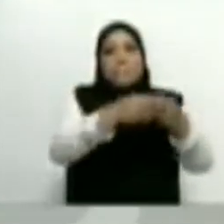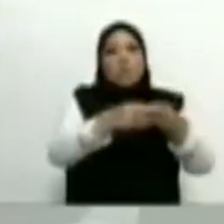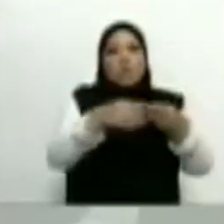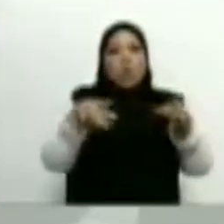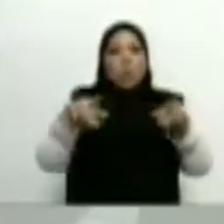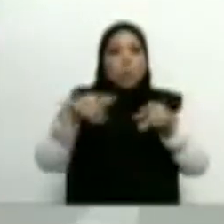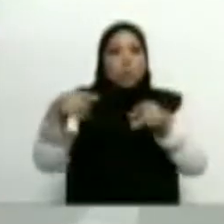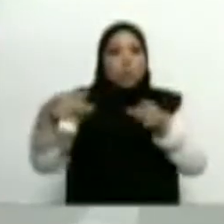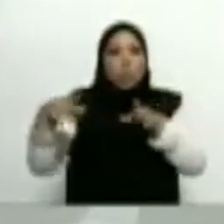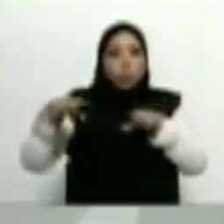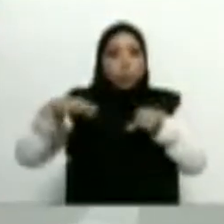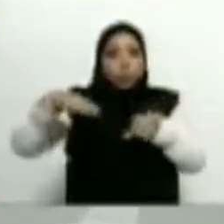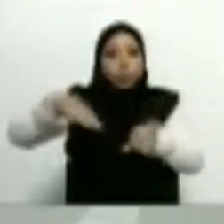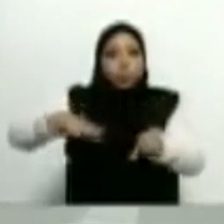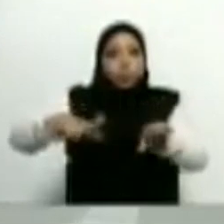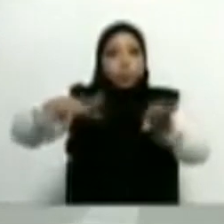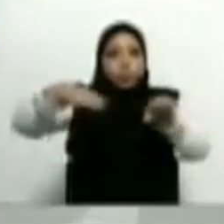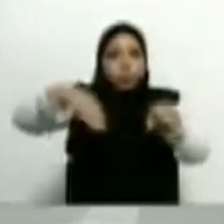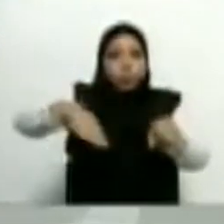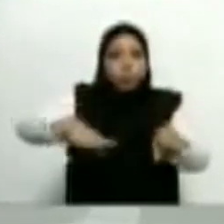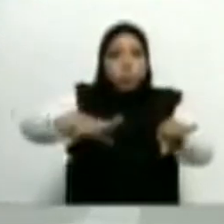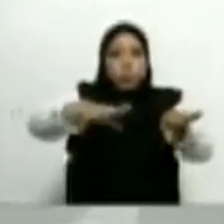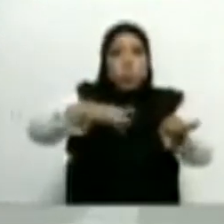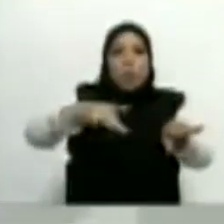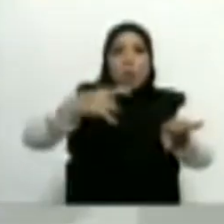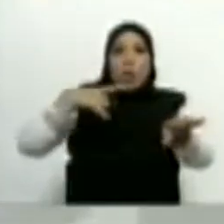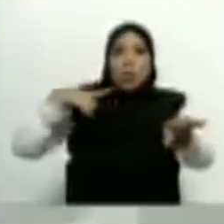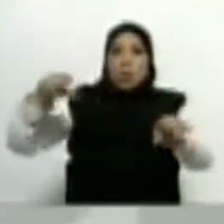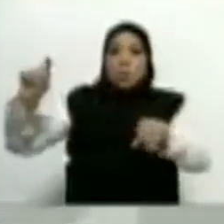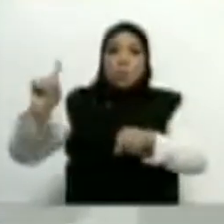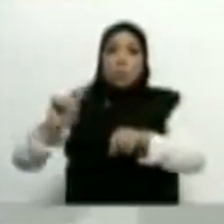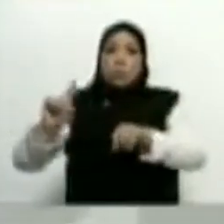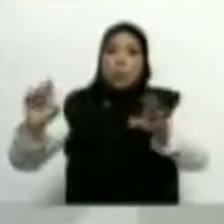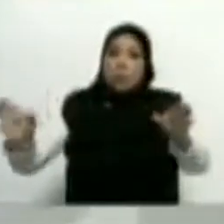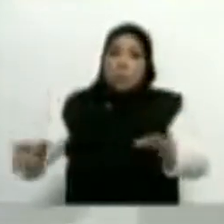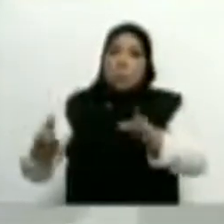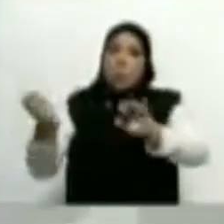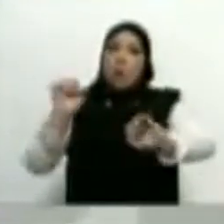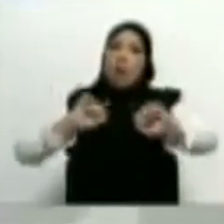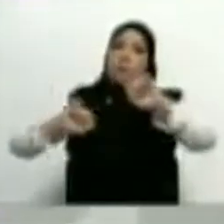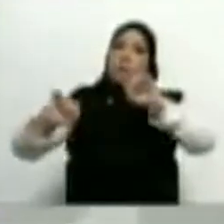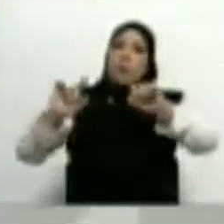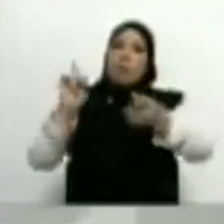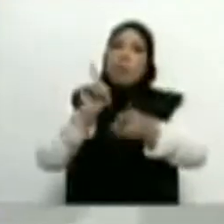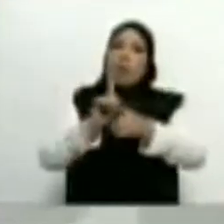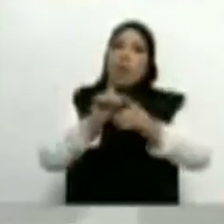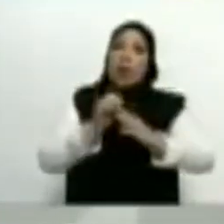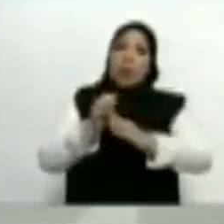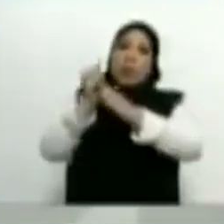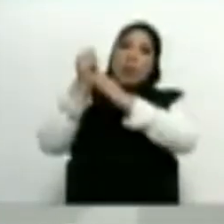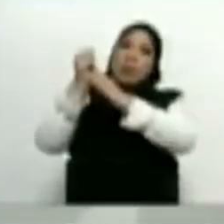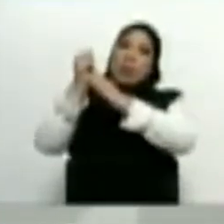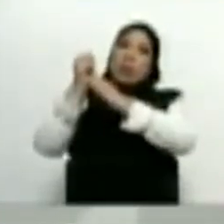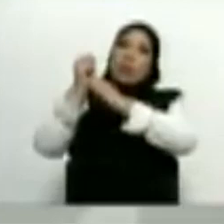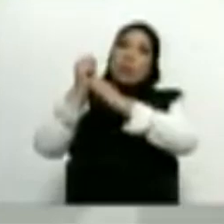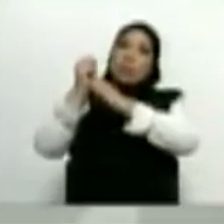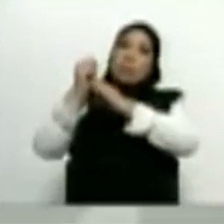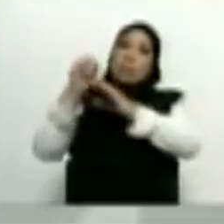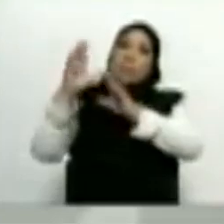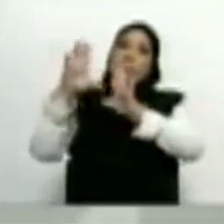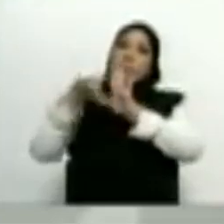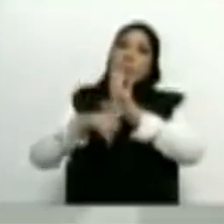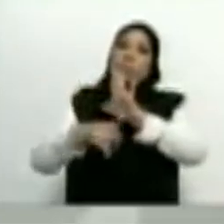tropas. Y después no fue que insufló ánimo y se fue, no, que se puso al frente de la batalla. Asaltaron